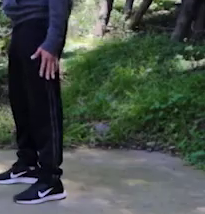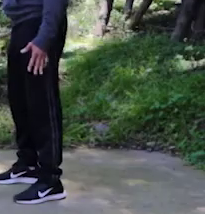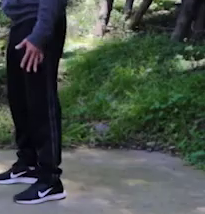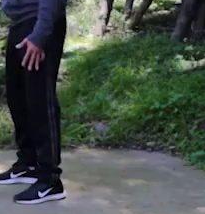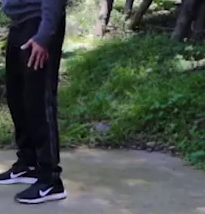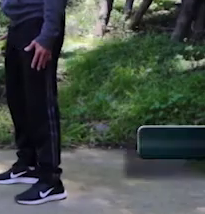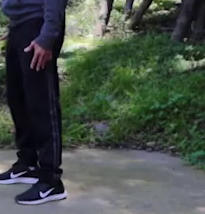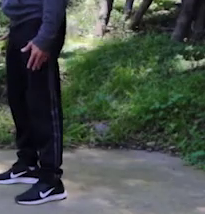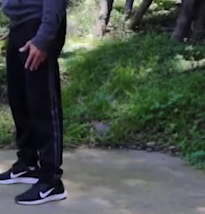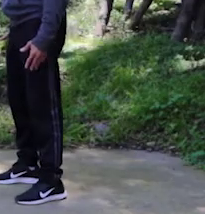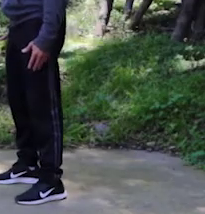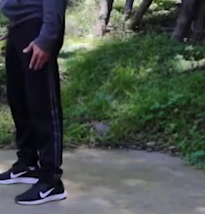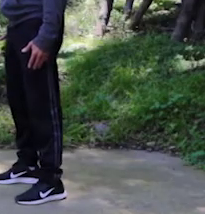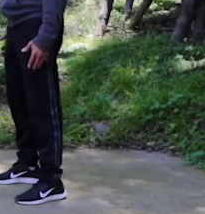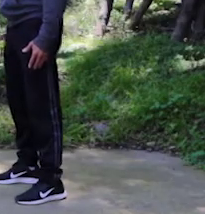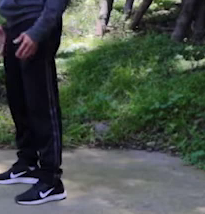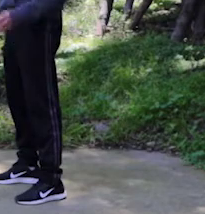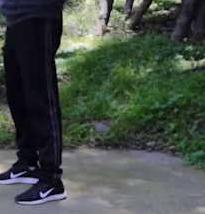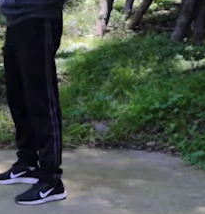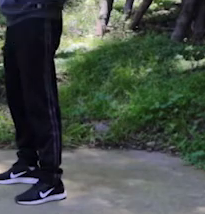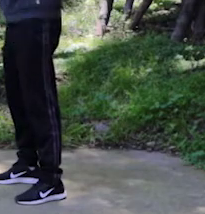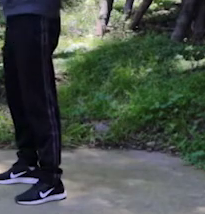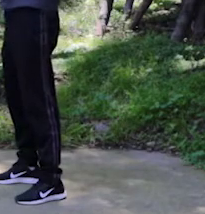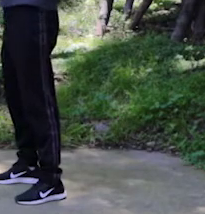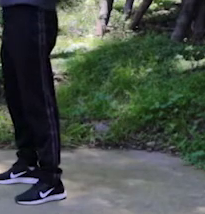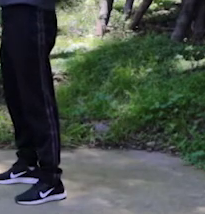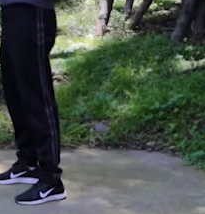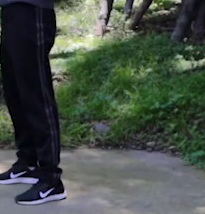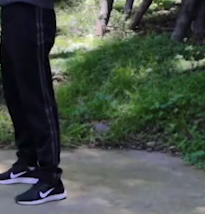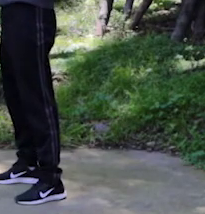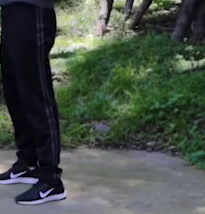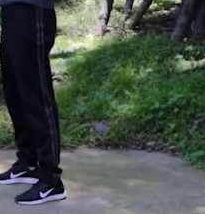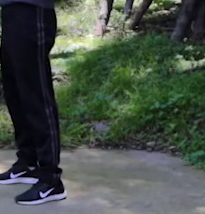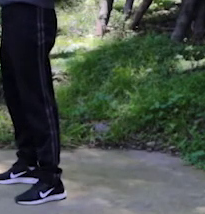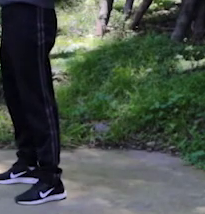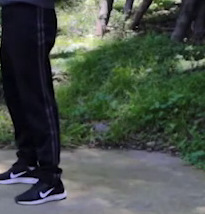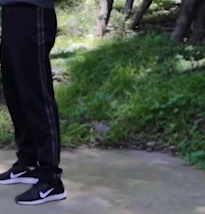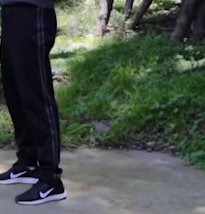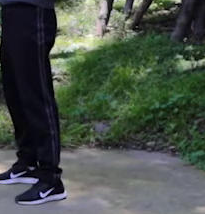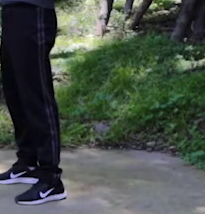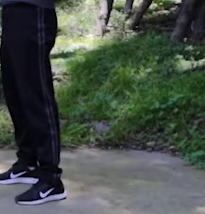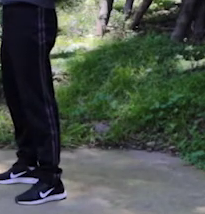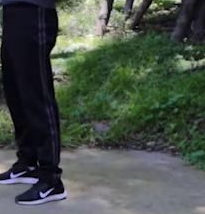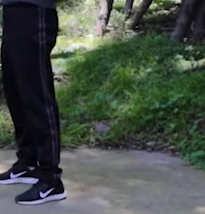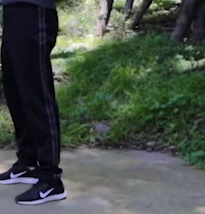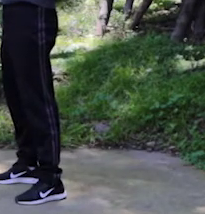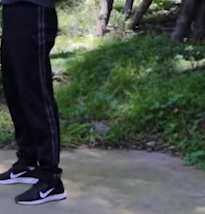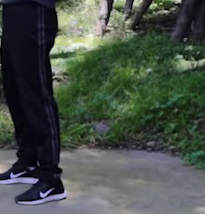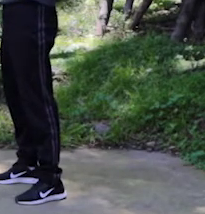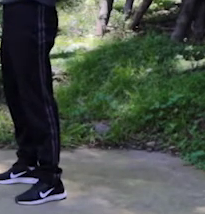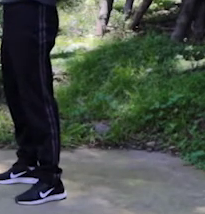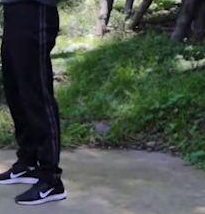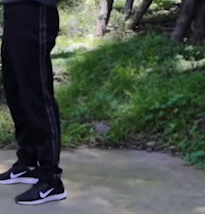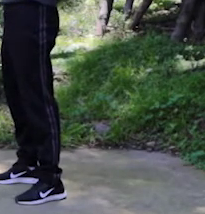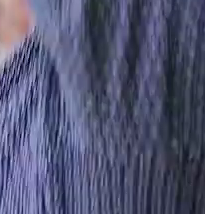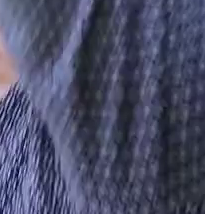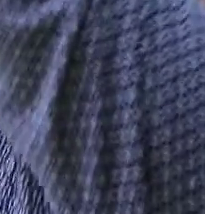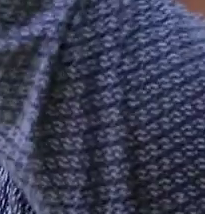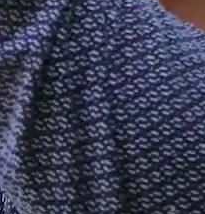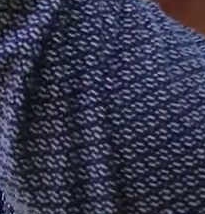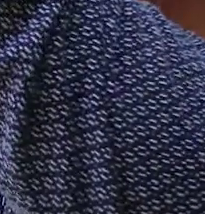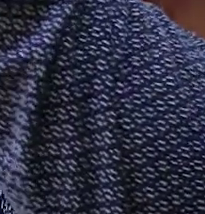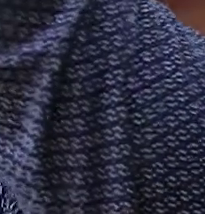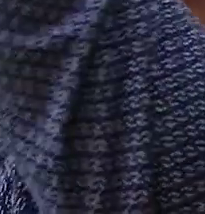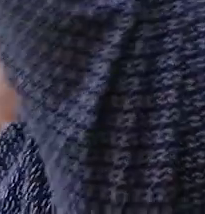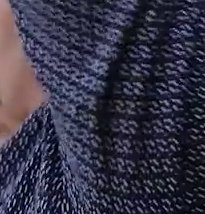a parar derechos. Vamos a elevar los brazos, nos vamos a llevar las manos atrás de la nuca y vamos a hacer una extensión,